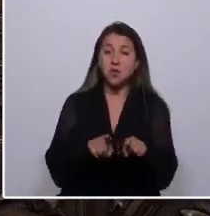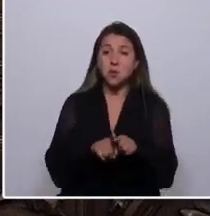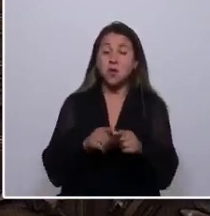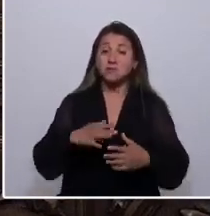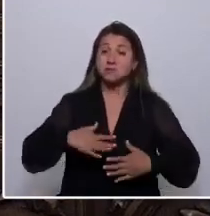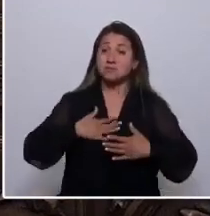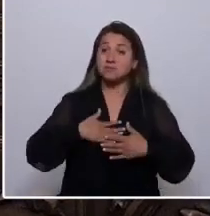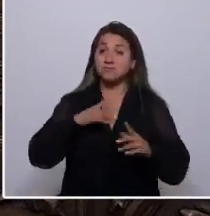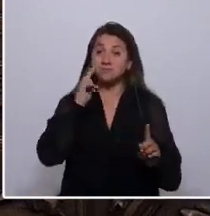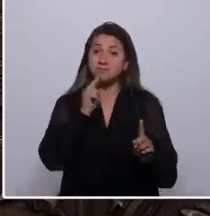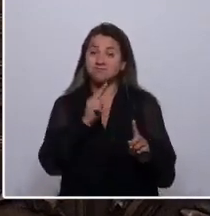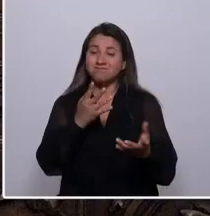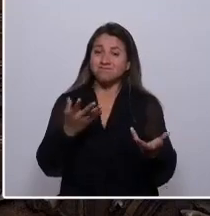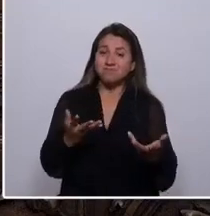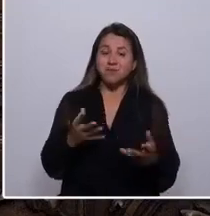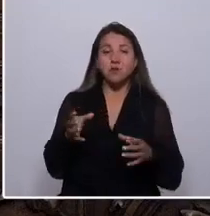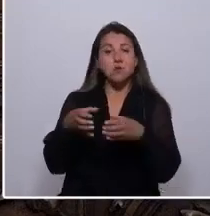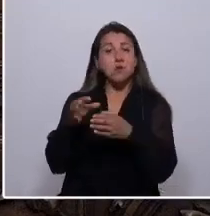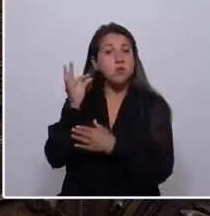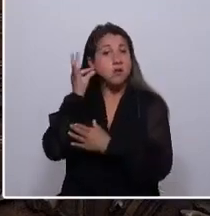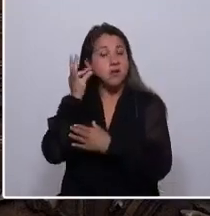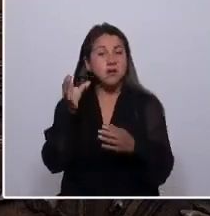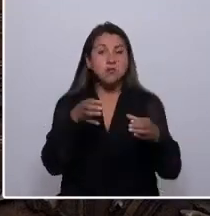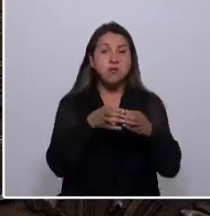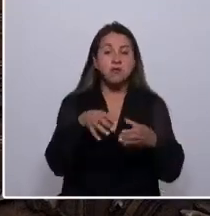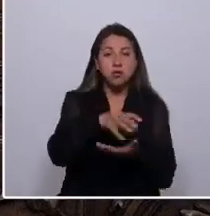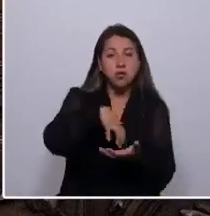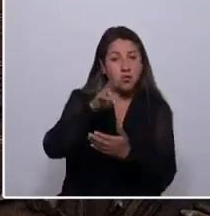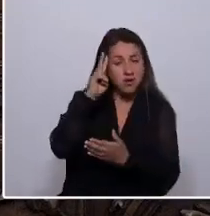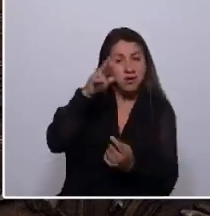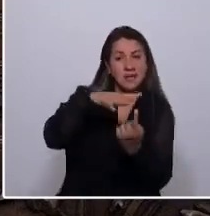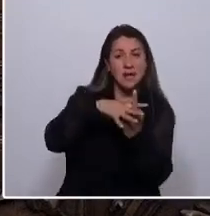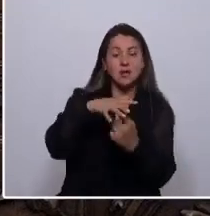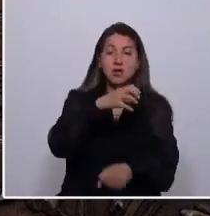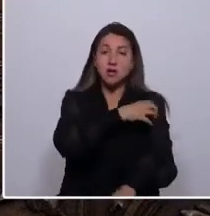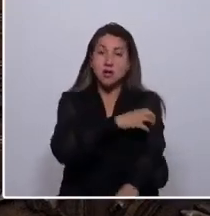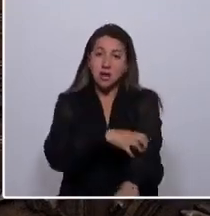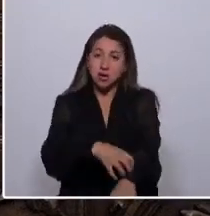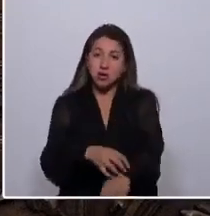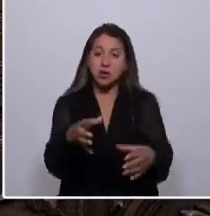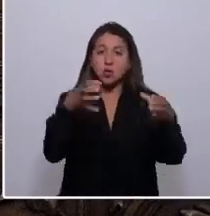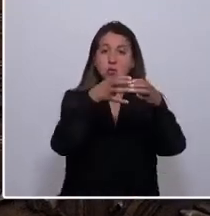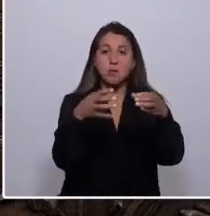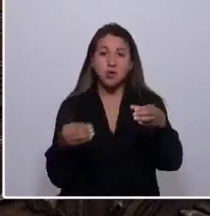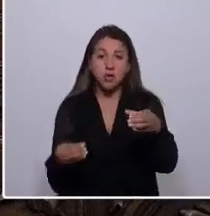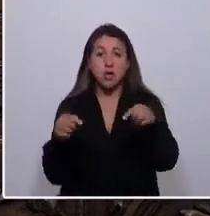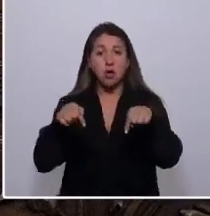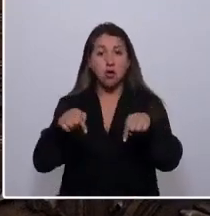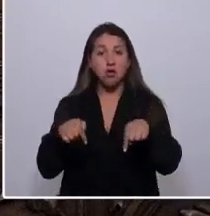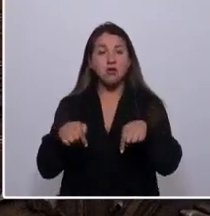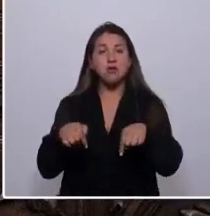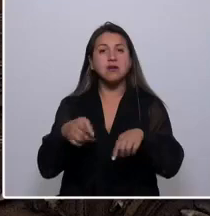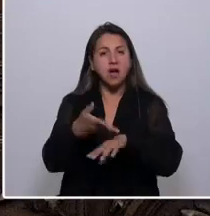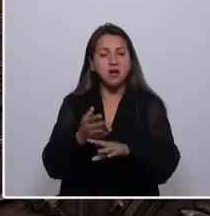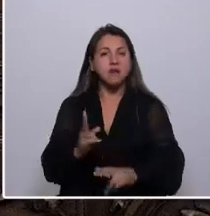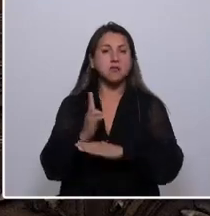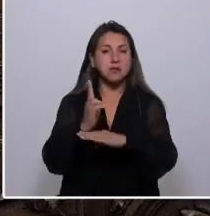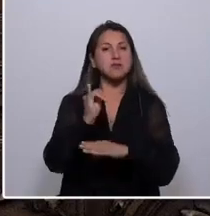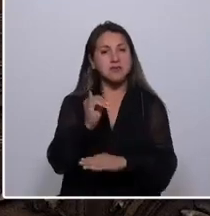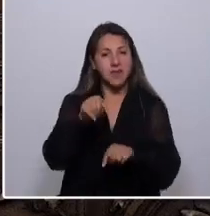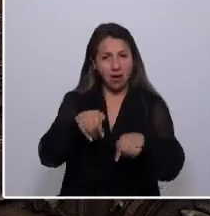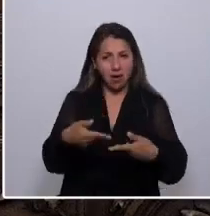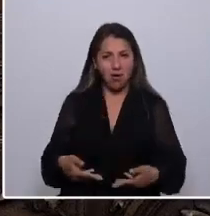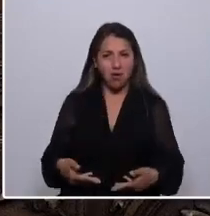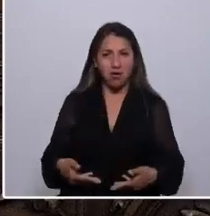y miradas. Las mujeres, los pueblos originarios, las regiones y las minorías, que hoy sí están representados. Pero